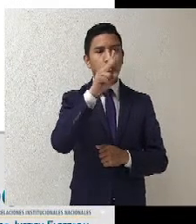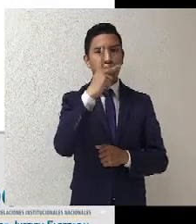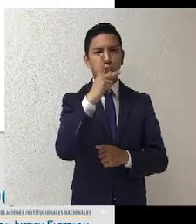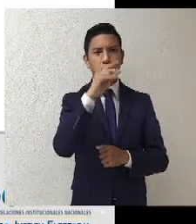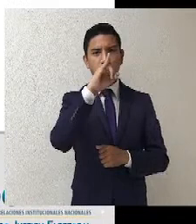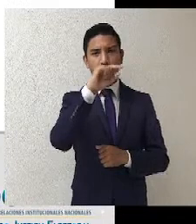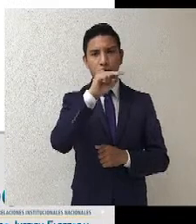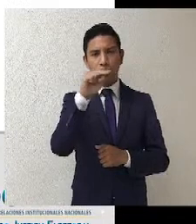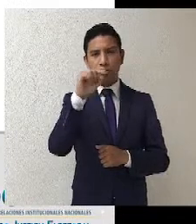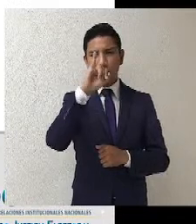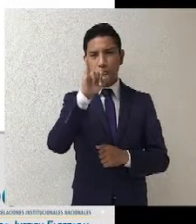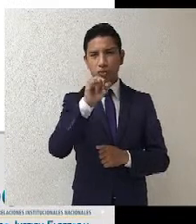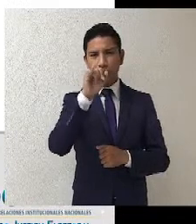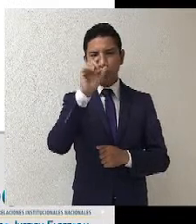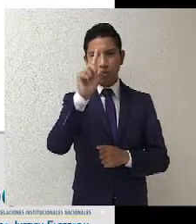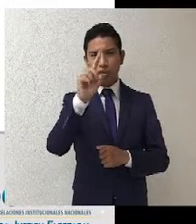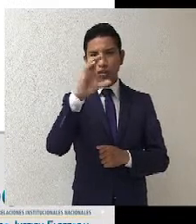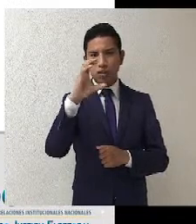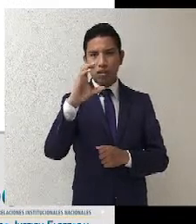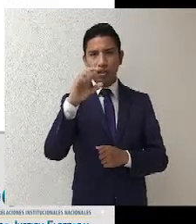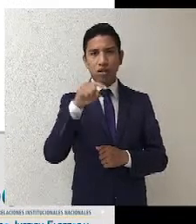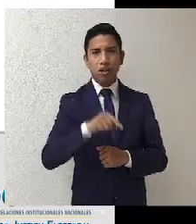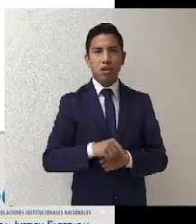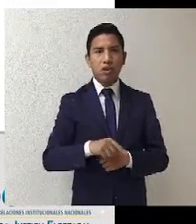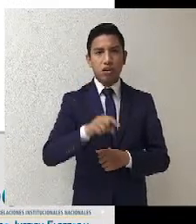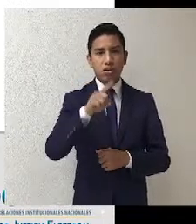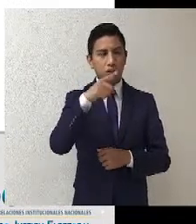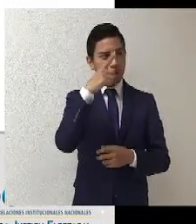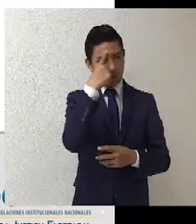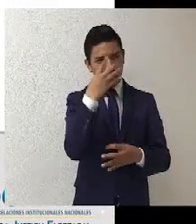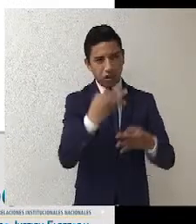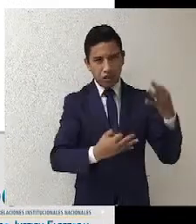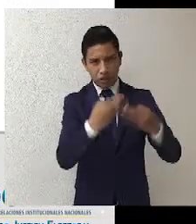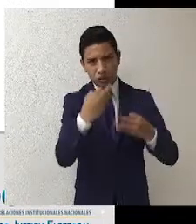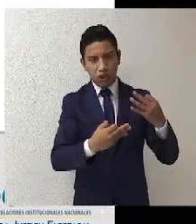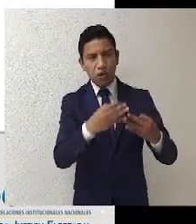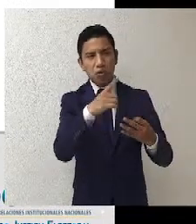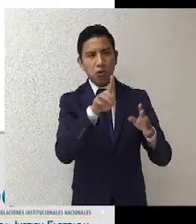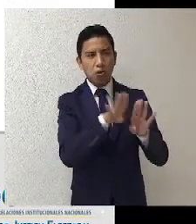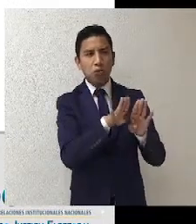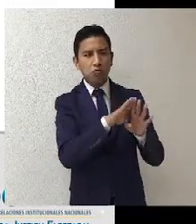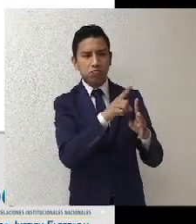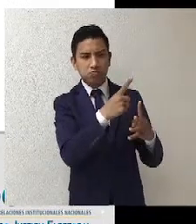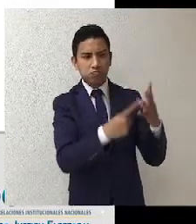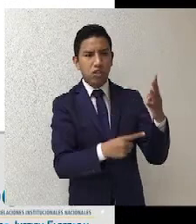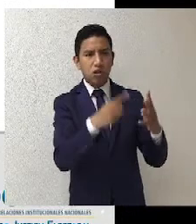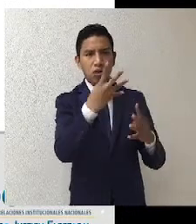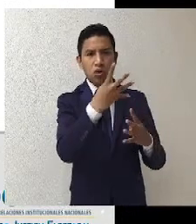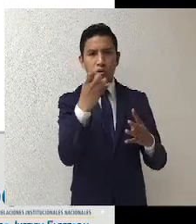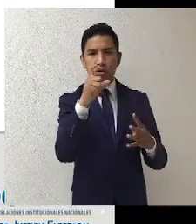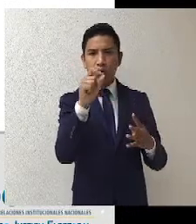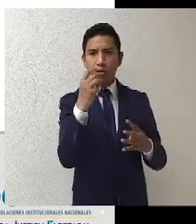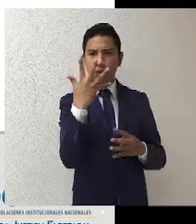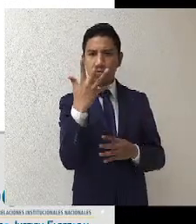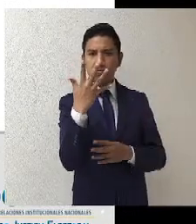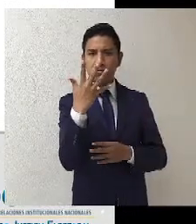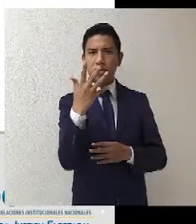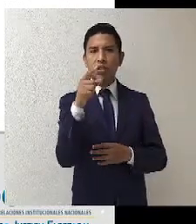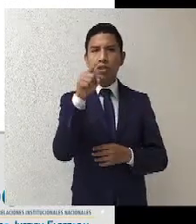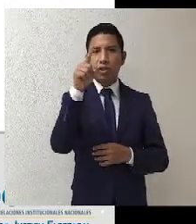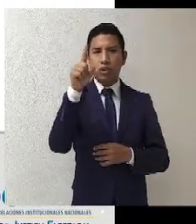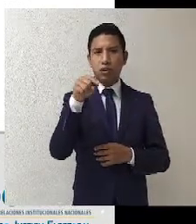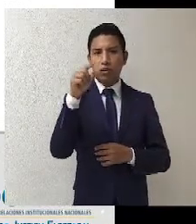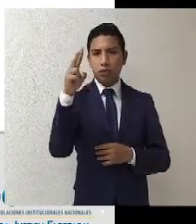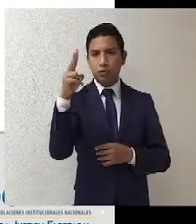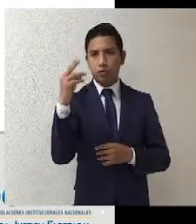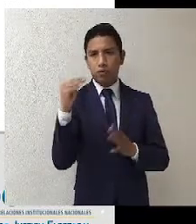son las siglas de Juicio para la Protección de los Derechos Político-Electorales, 425-2022, que es un